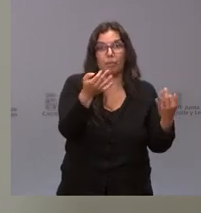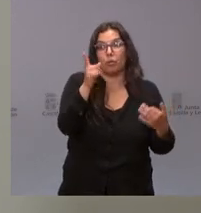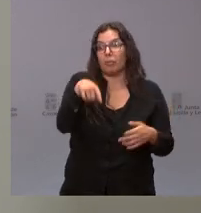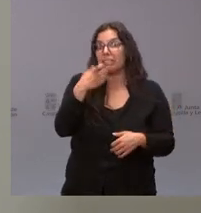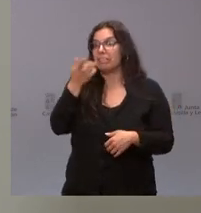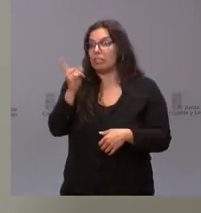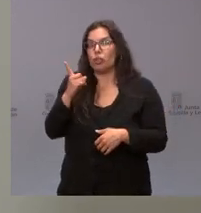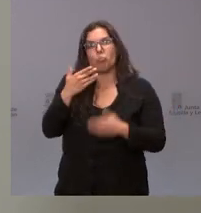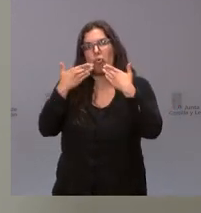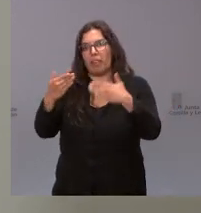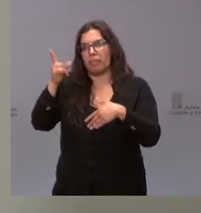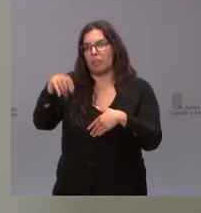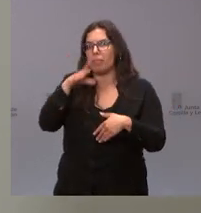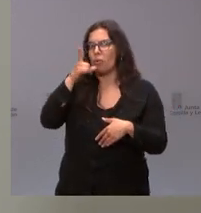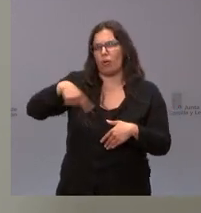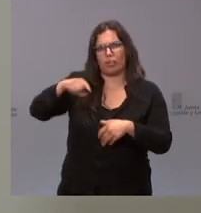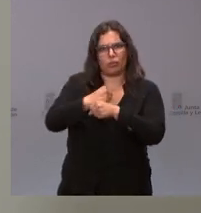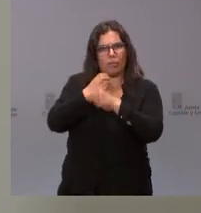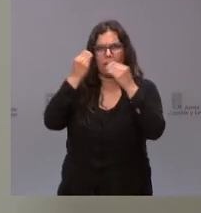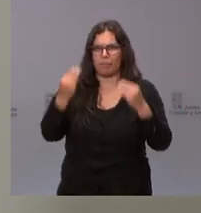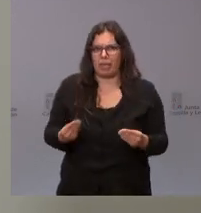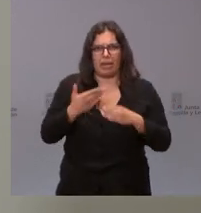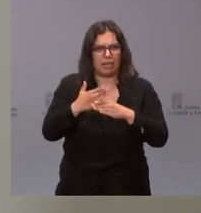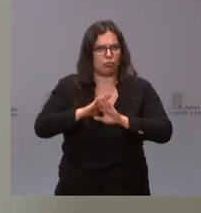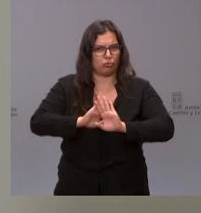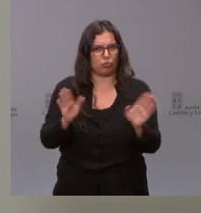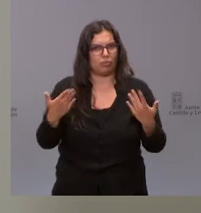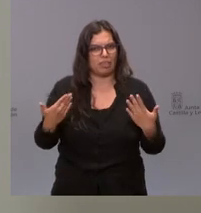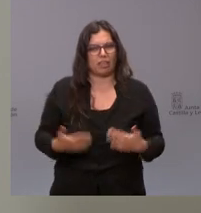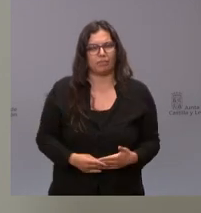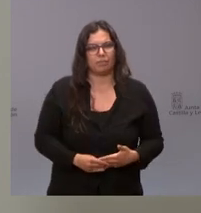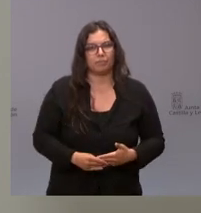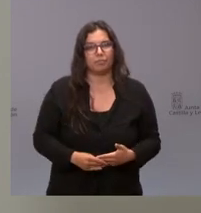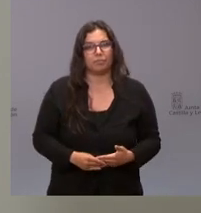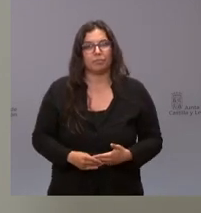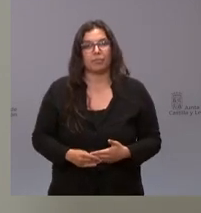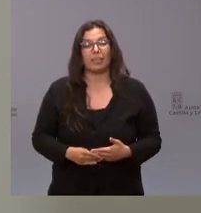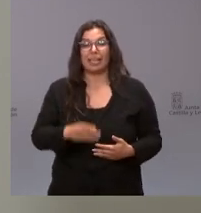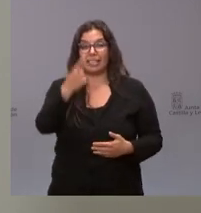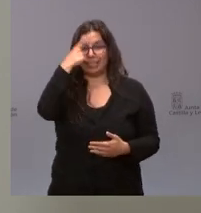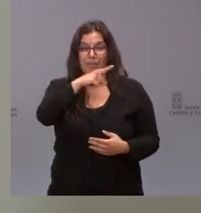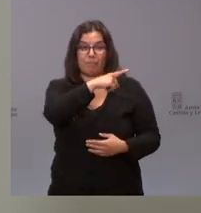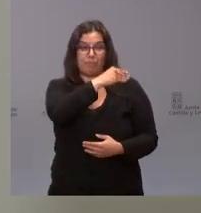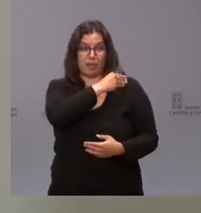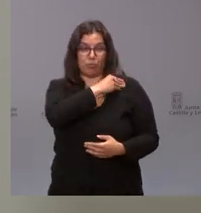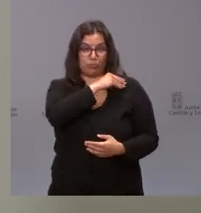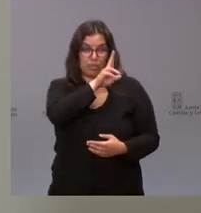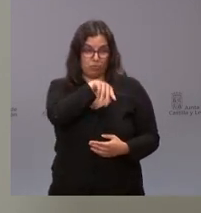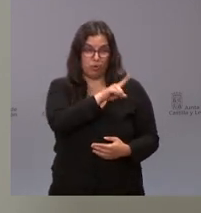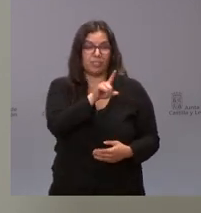aquellos que no porque seguro que van a apuestar un buen servicio el resto de la jornada aunque no era su pregunta pero como tengo